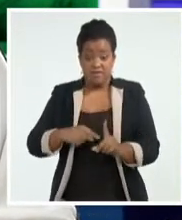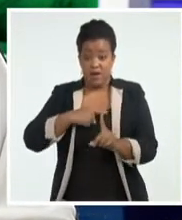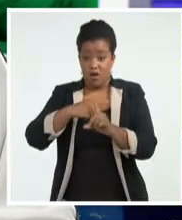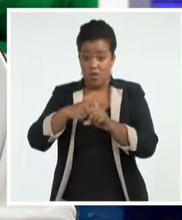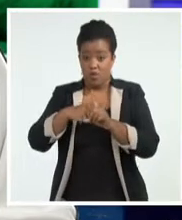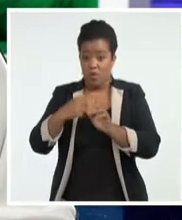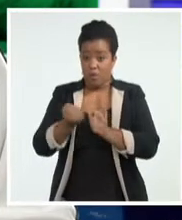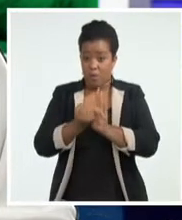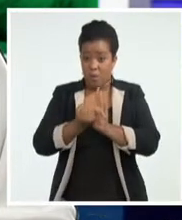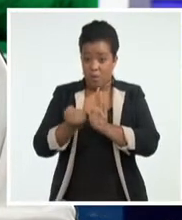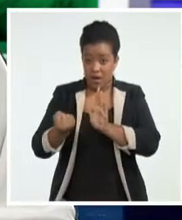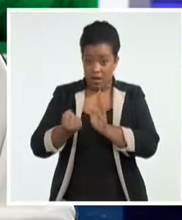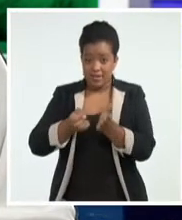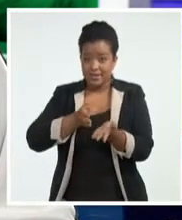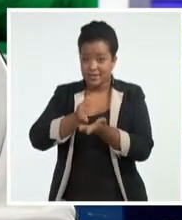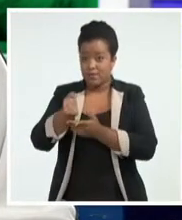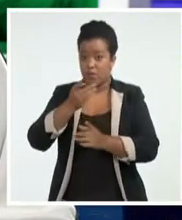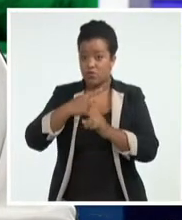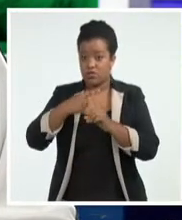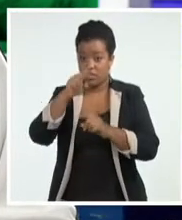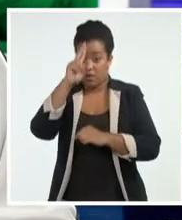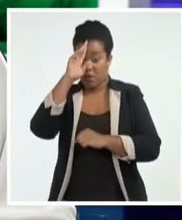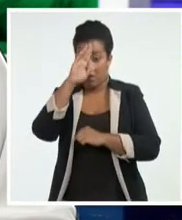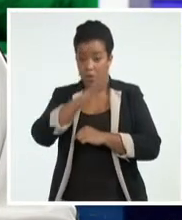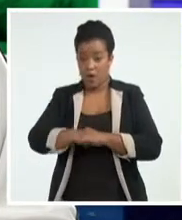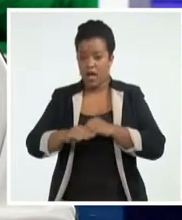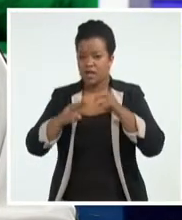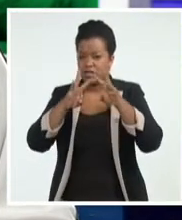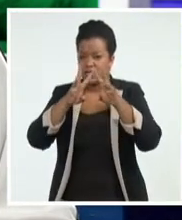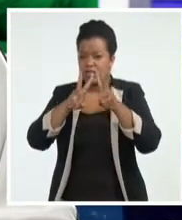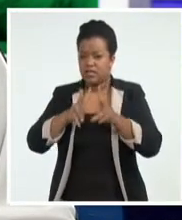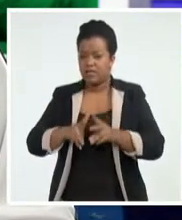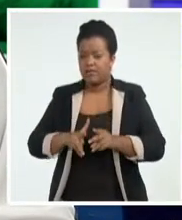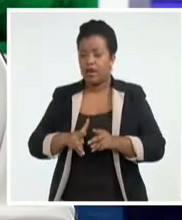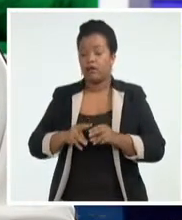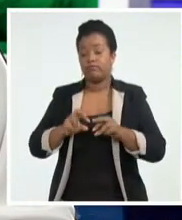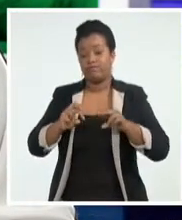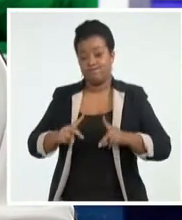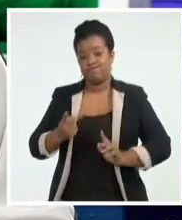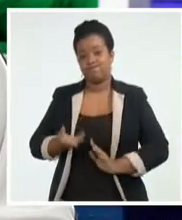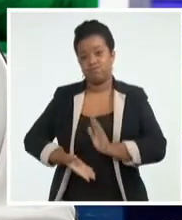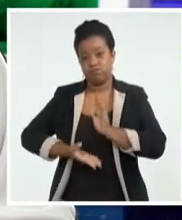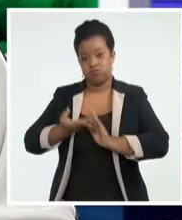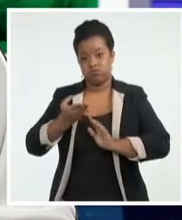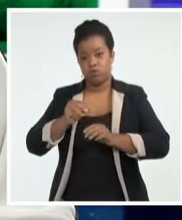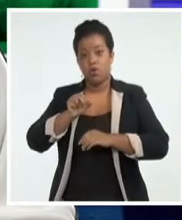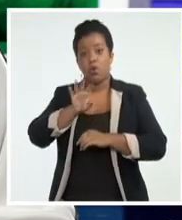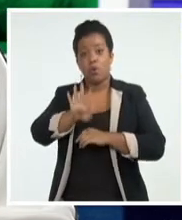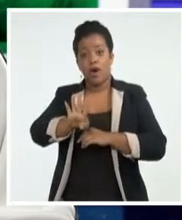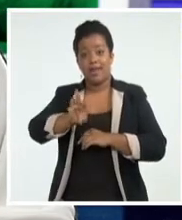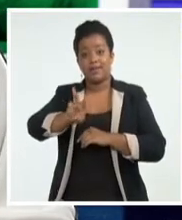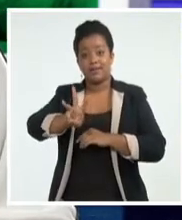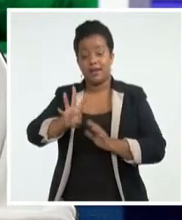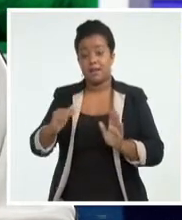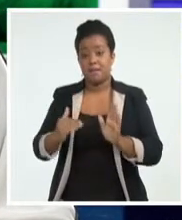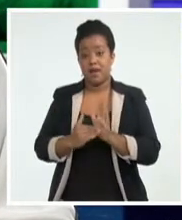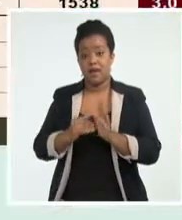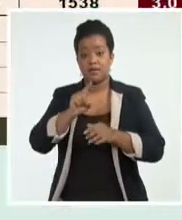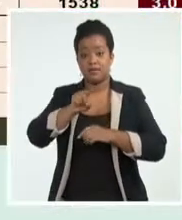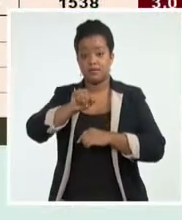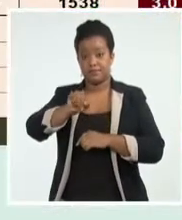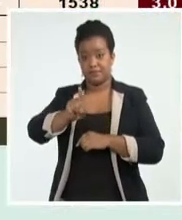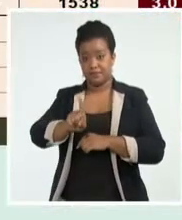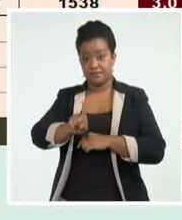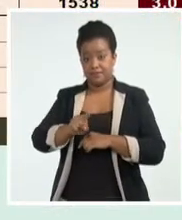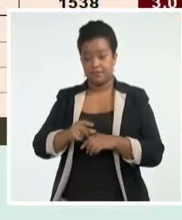confirmados activos que se encuentran ingresados se vuelve a incrementar, 43.161.